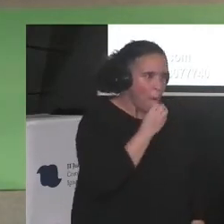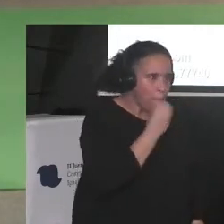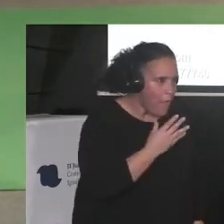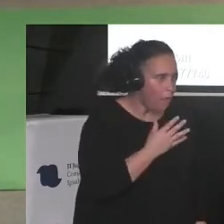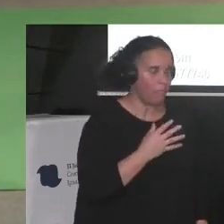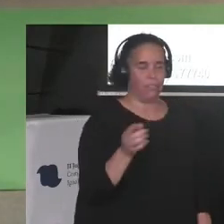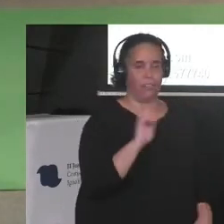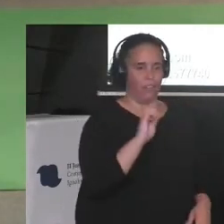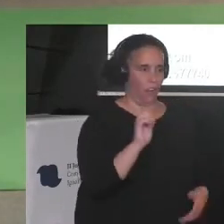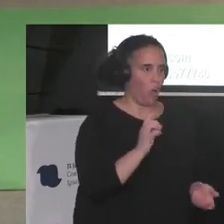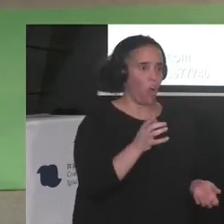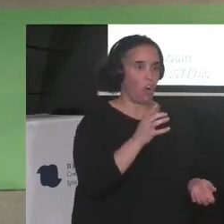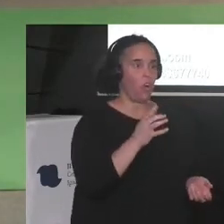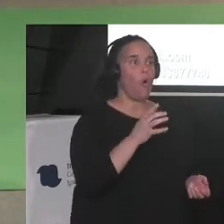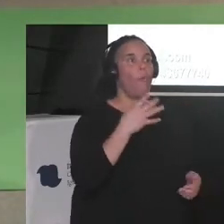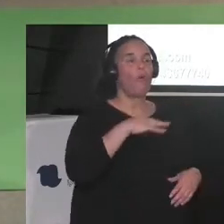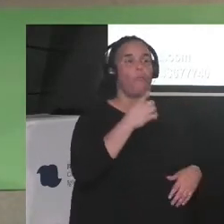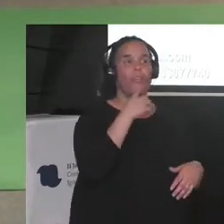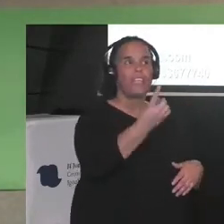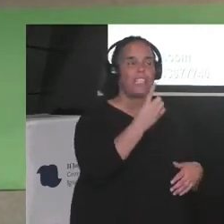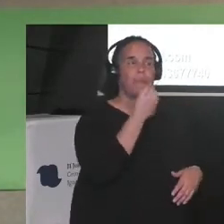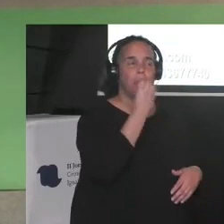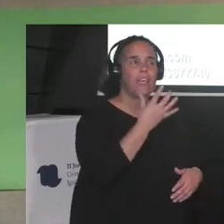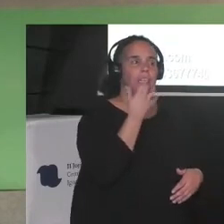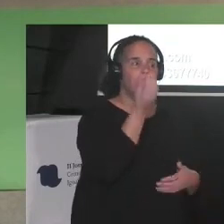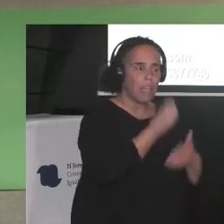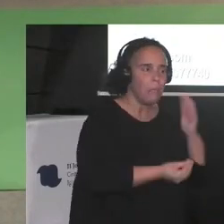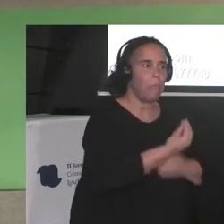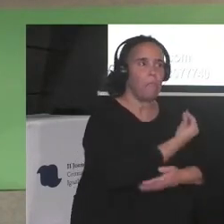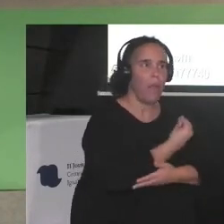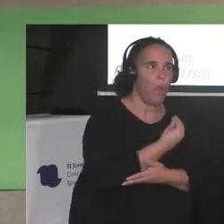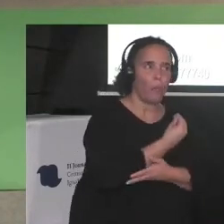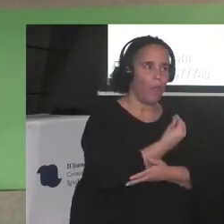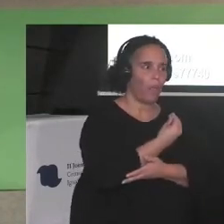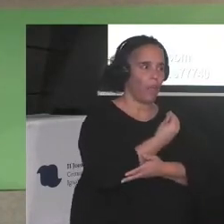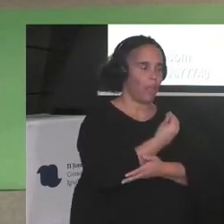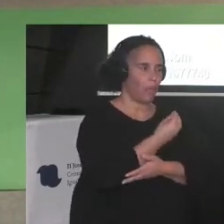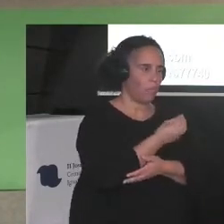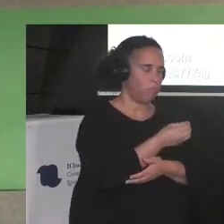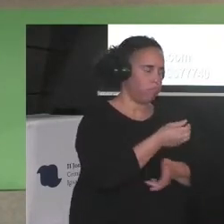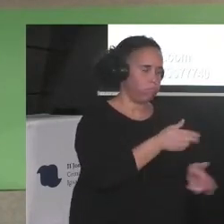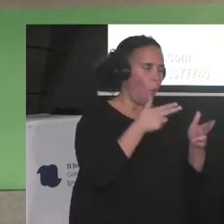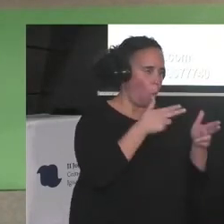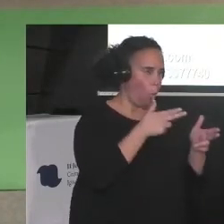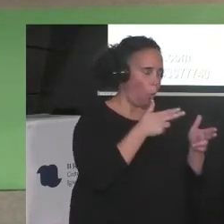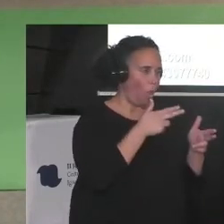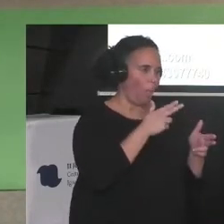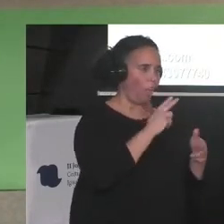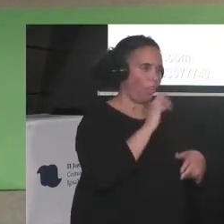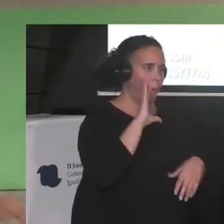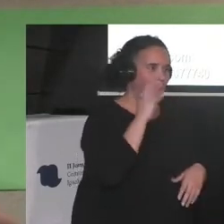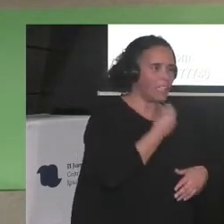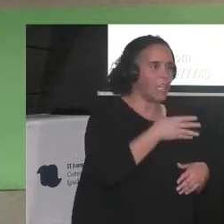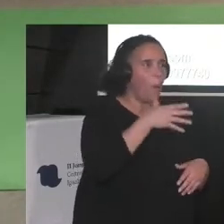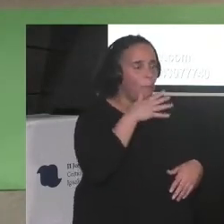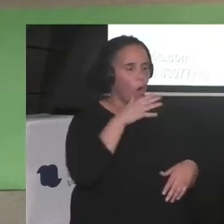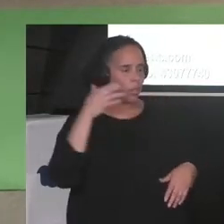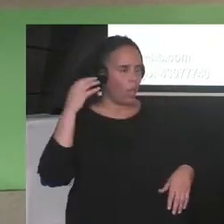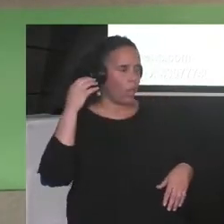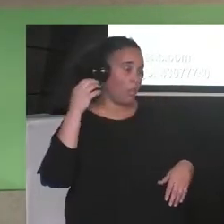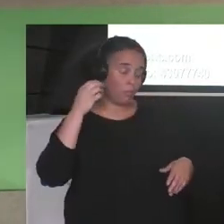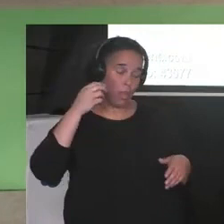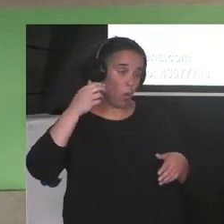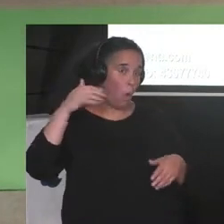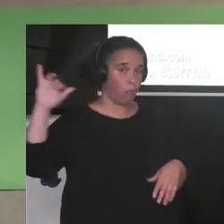esos niños y niñas palestinas de ojos hermosos cerrados para siempre por misiles israelíes. Miren los vivos y desquiciados